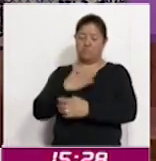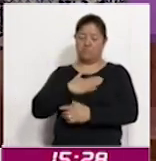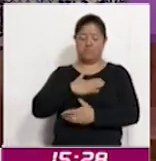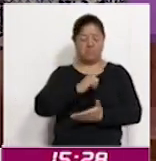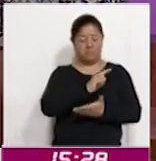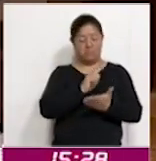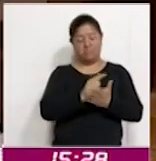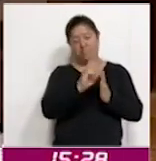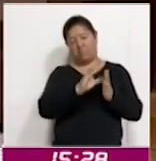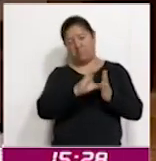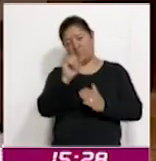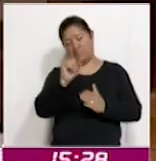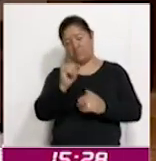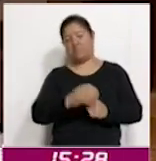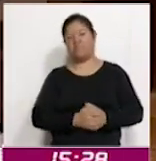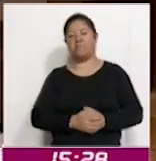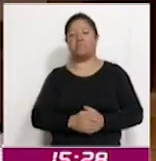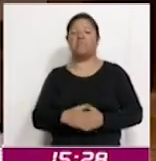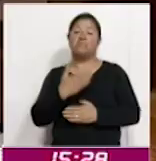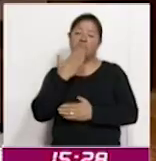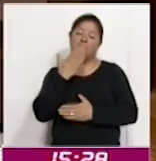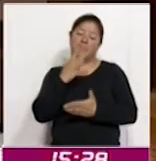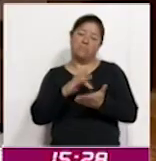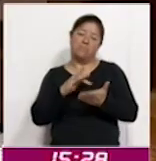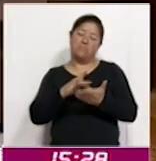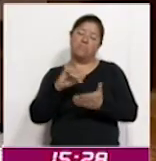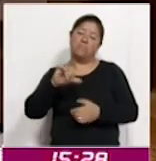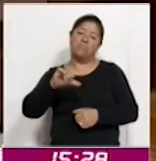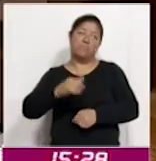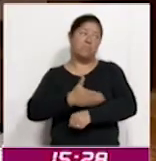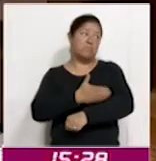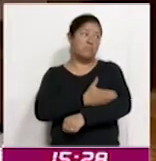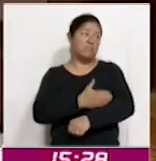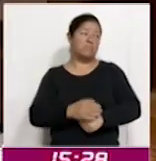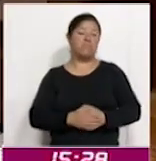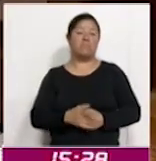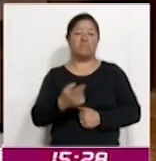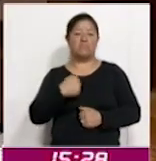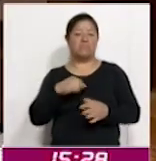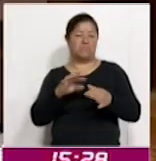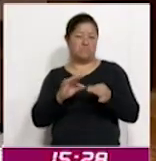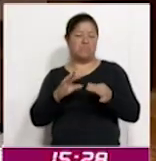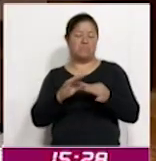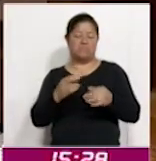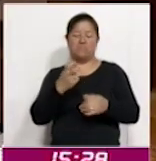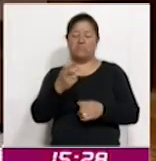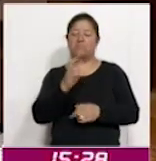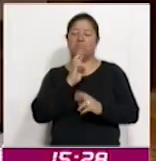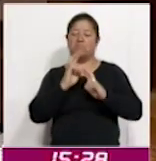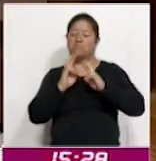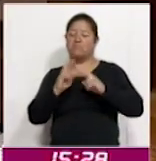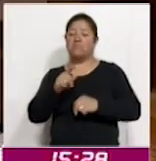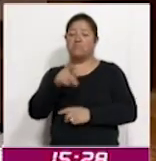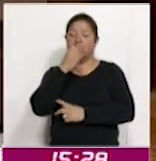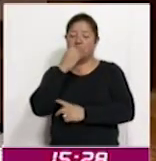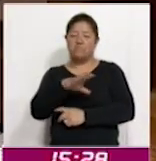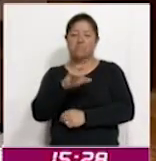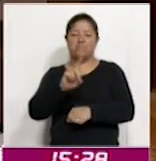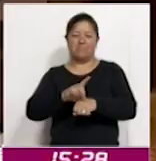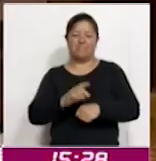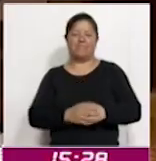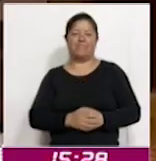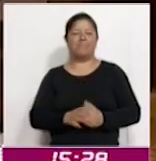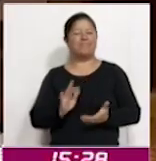constitucionalmente. Muy bien, pues le queremos agradecer el que nos haya acompañado en esta ocasión y darnos a detalle pues todos estos resultados. Le deseamos un excelente día.